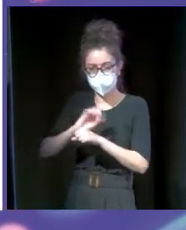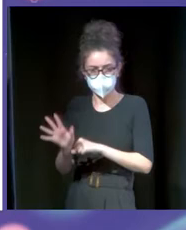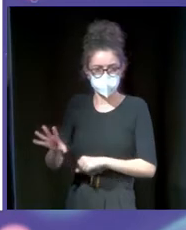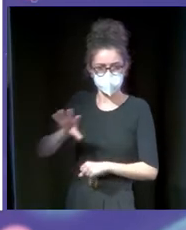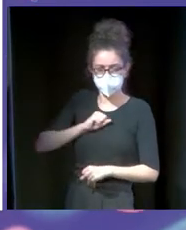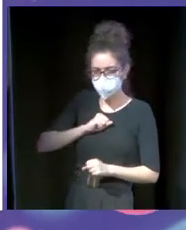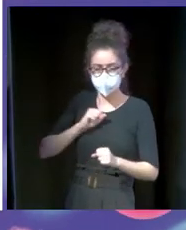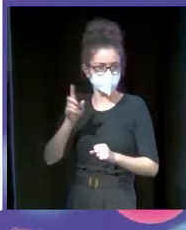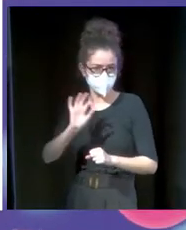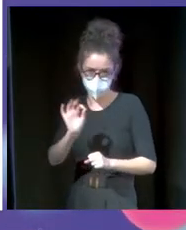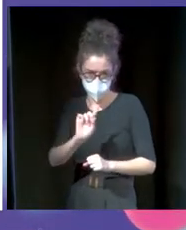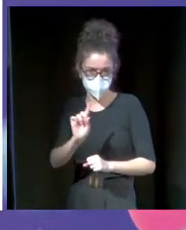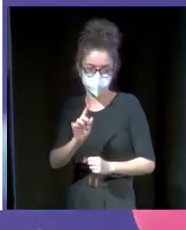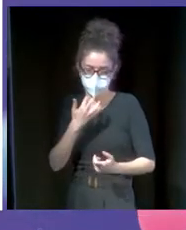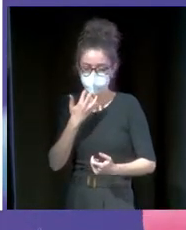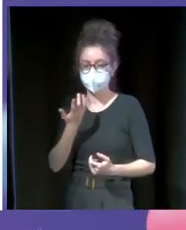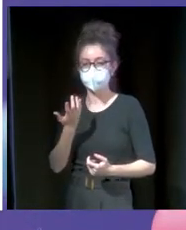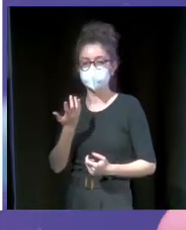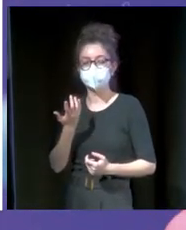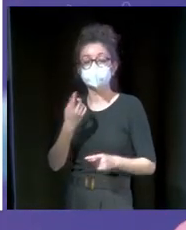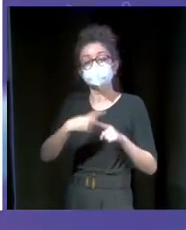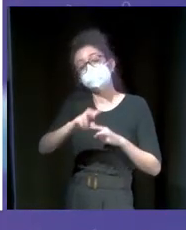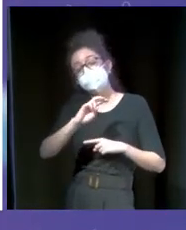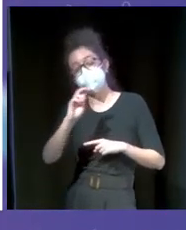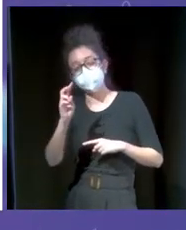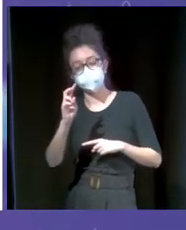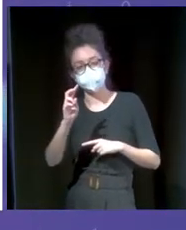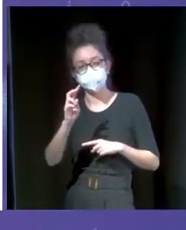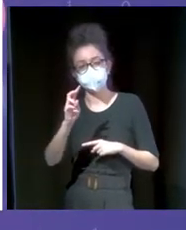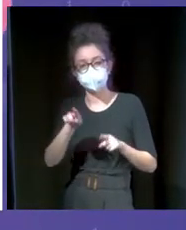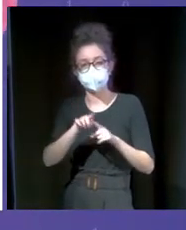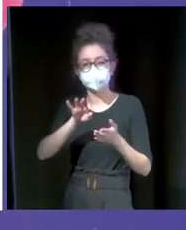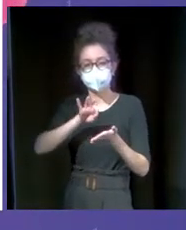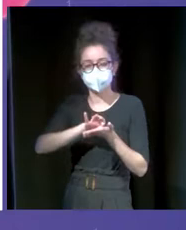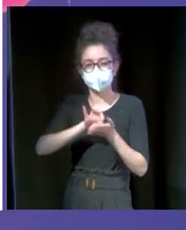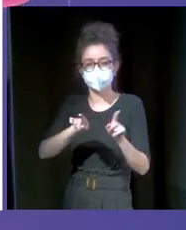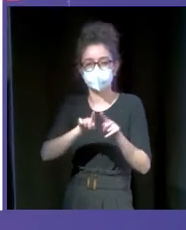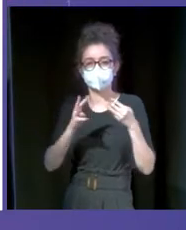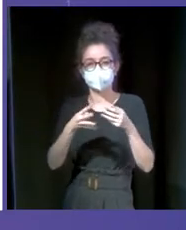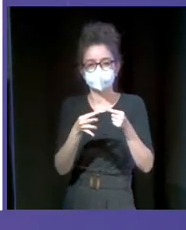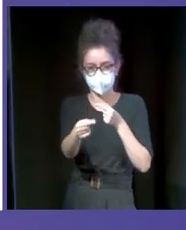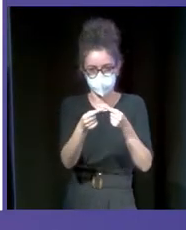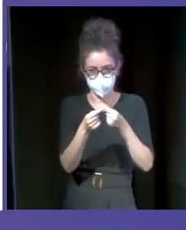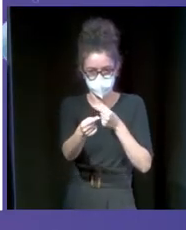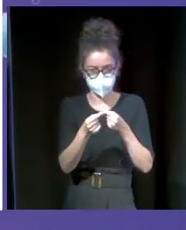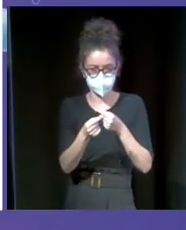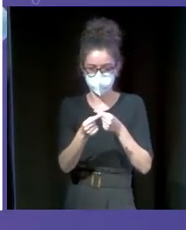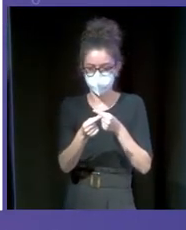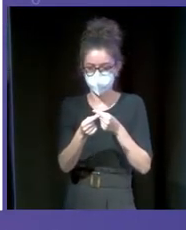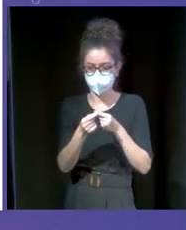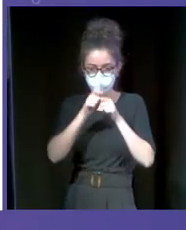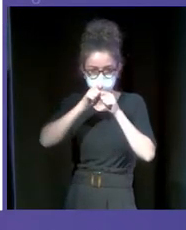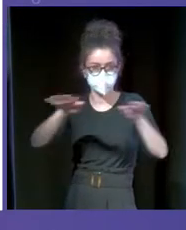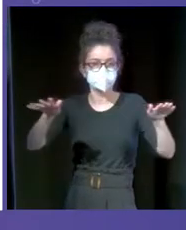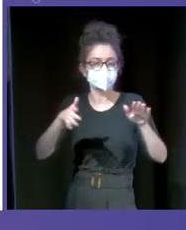o similar. Y luego, una cosa que también hicimos fue desarrollar un servicio de streaming. El servicio de streaming, como todos sabéis, pues es